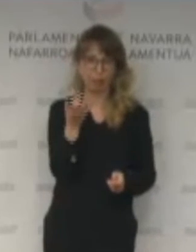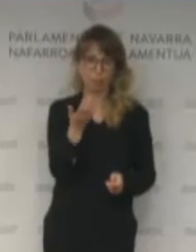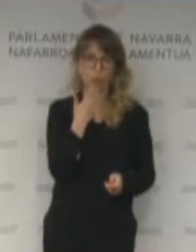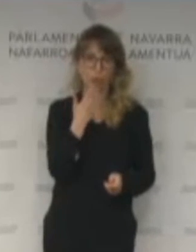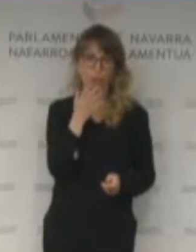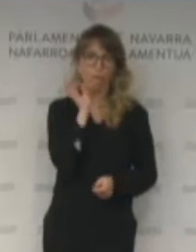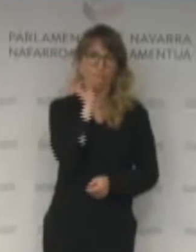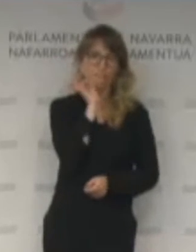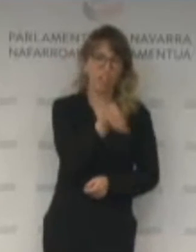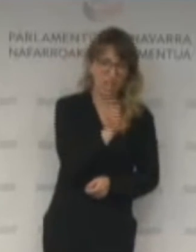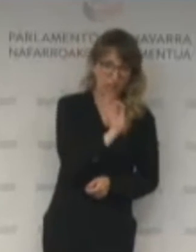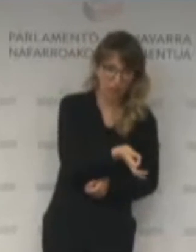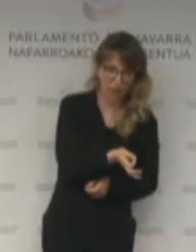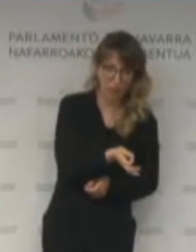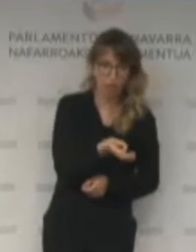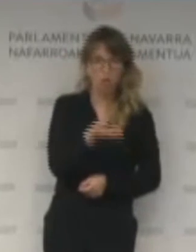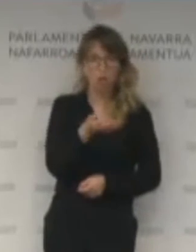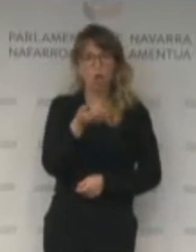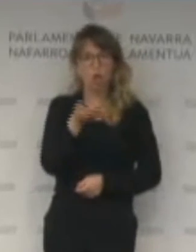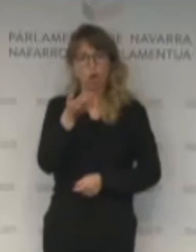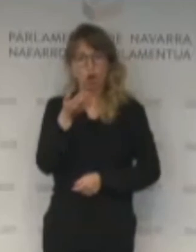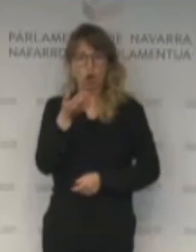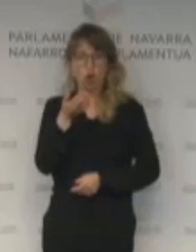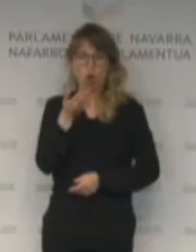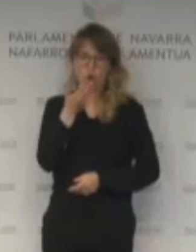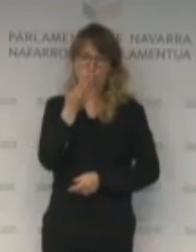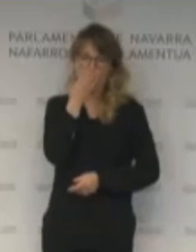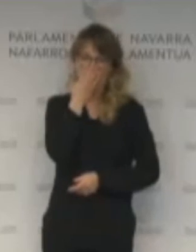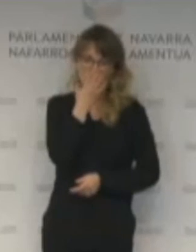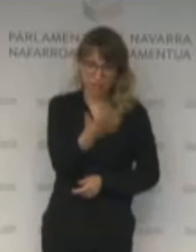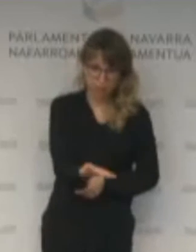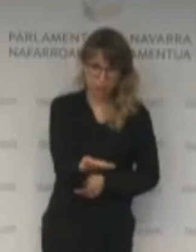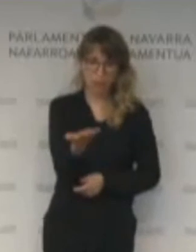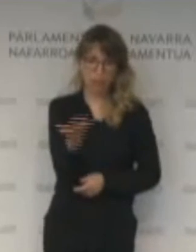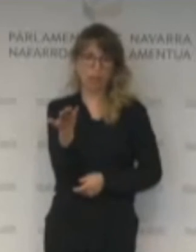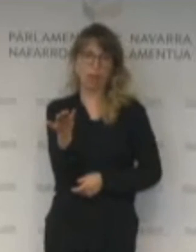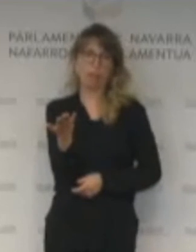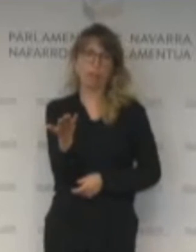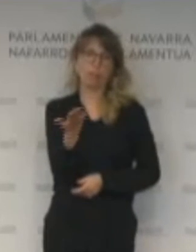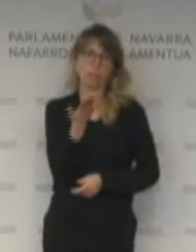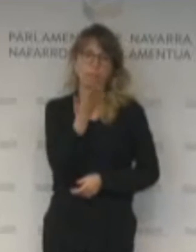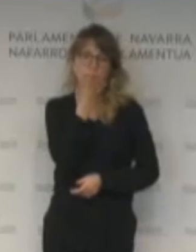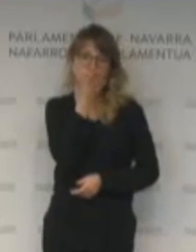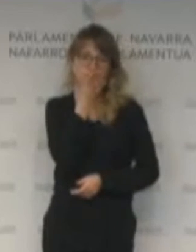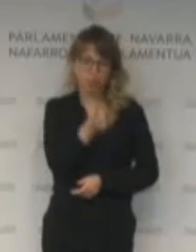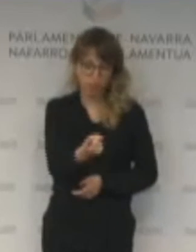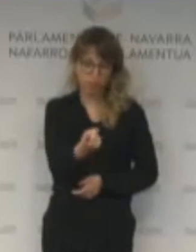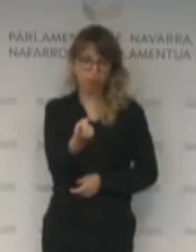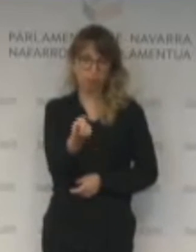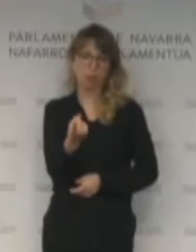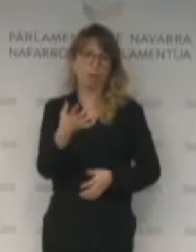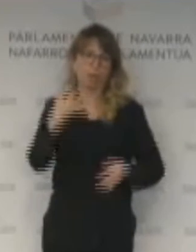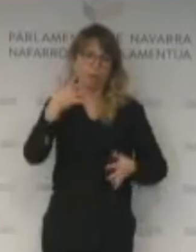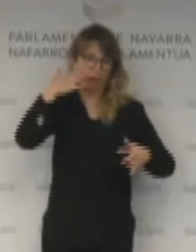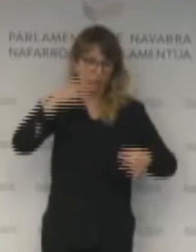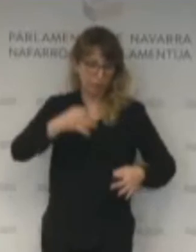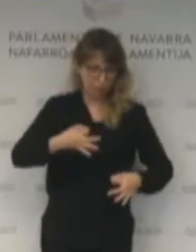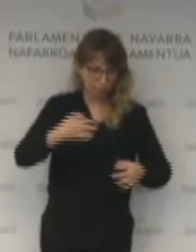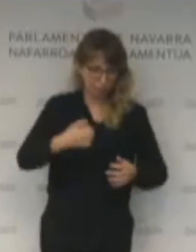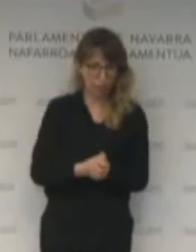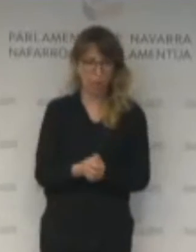verdad, la honestidad, la franqueza, la credibilidad, la ayuda, la